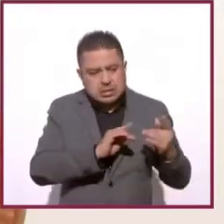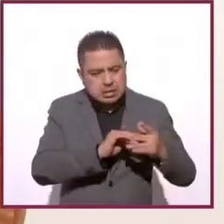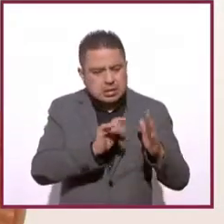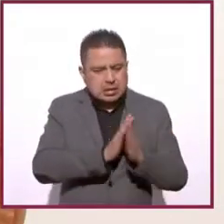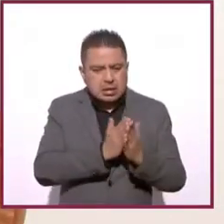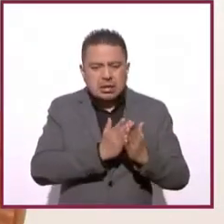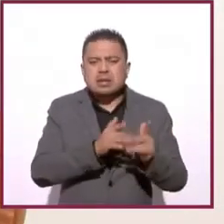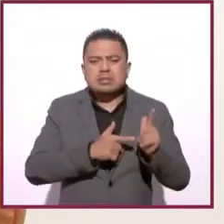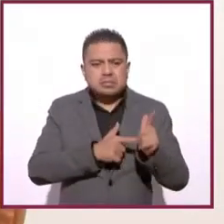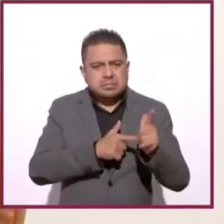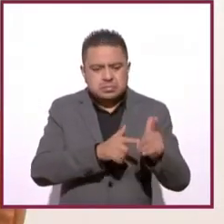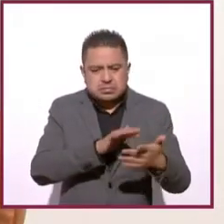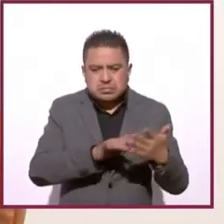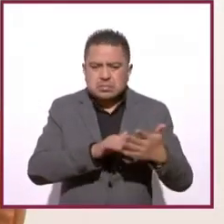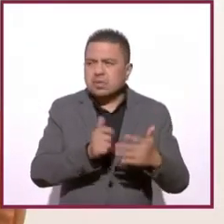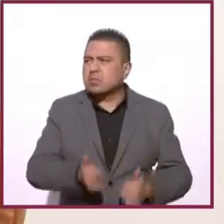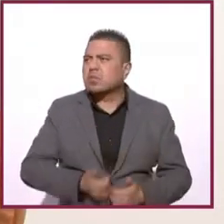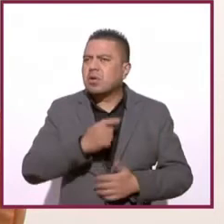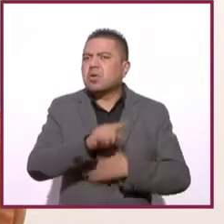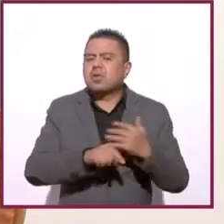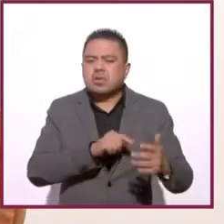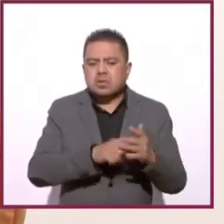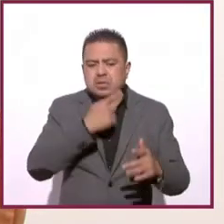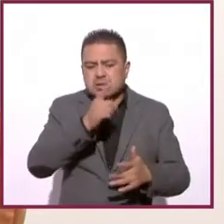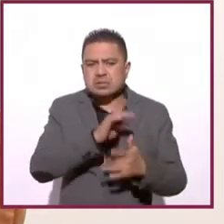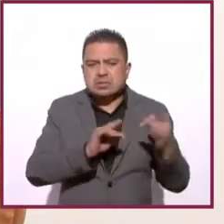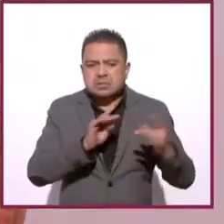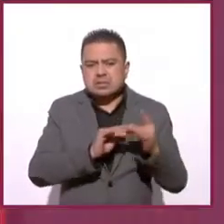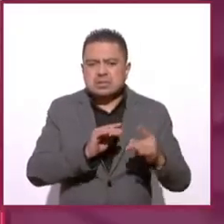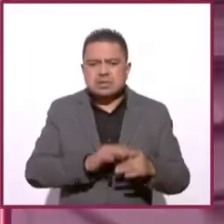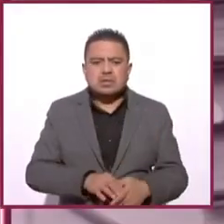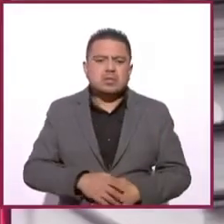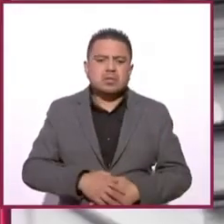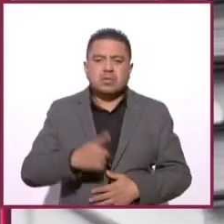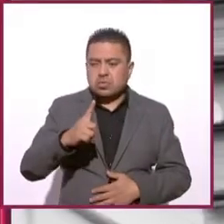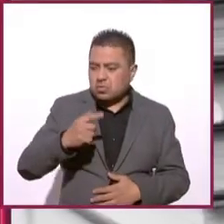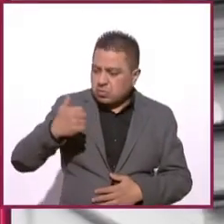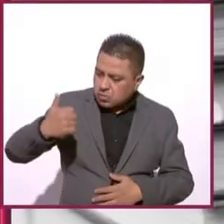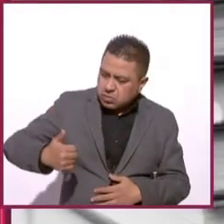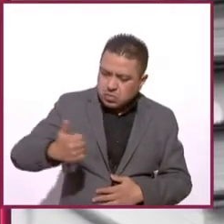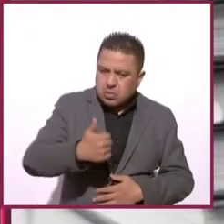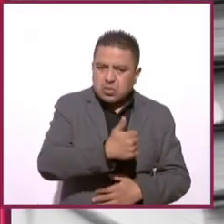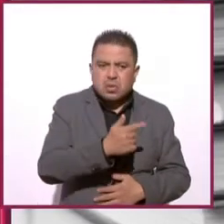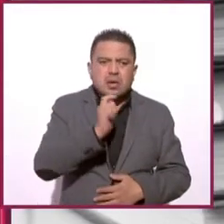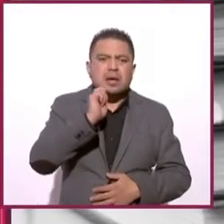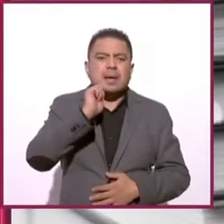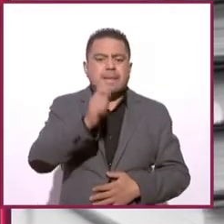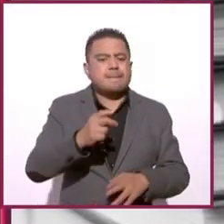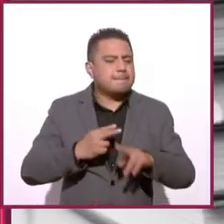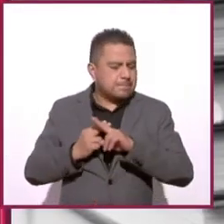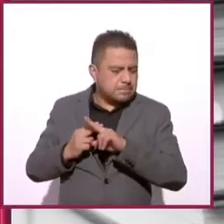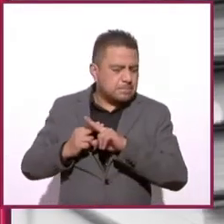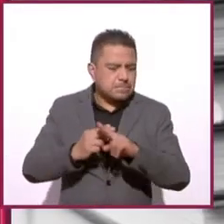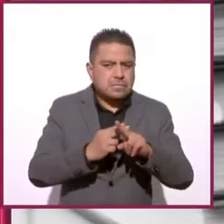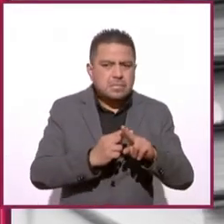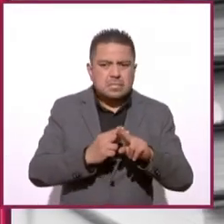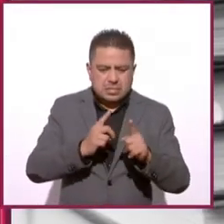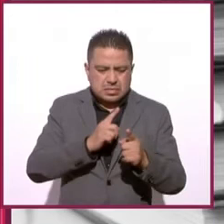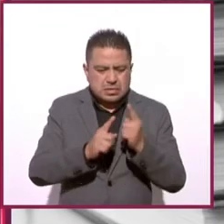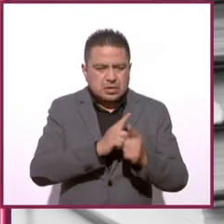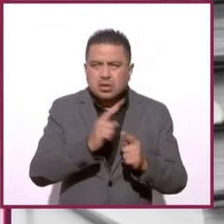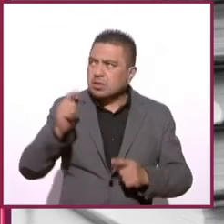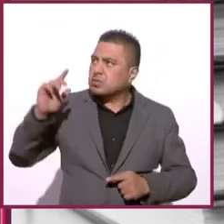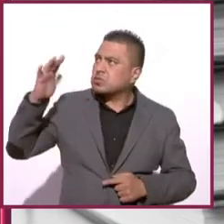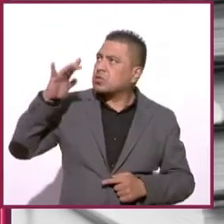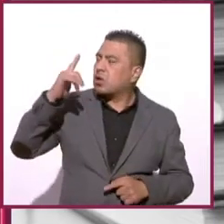libro, seguimos leyendo y el poema del día en alguna parte dice De uno a uno, lo que permanece es el roce del sol al